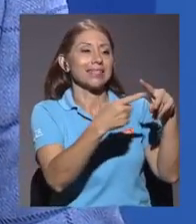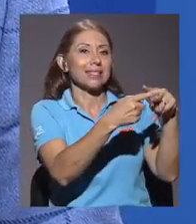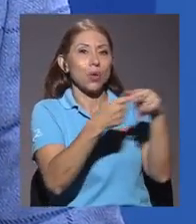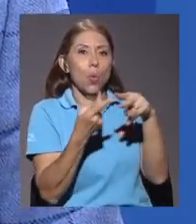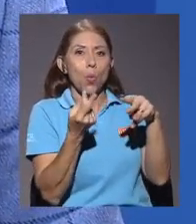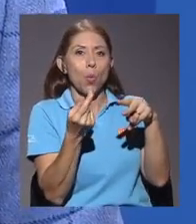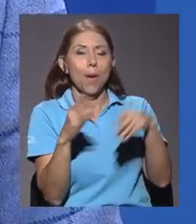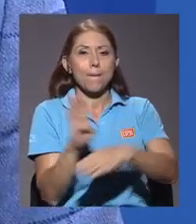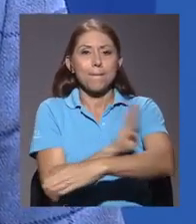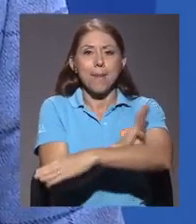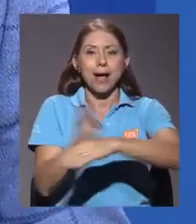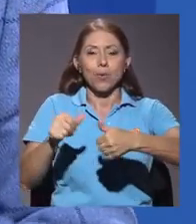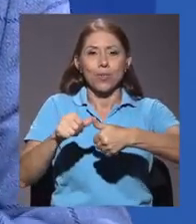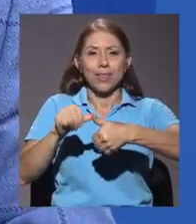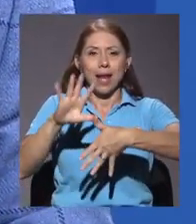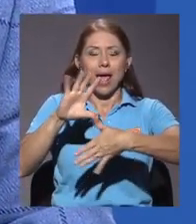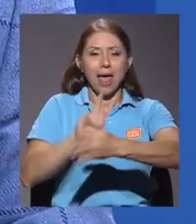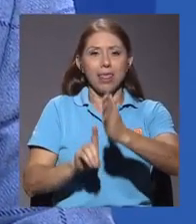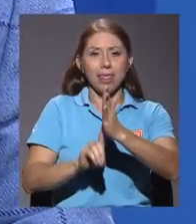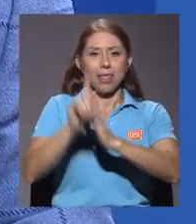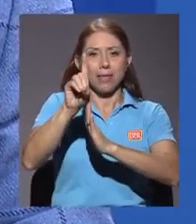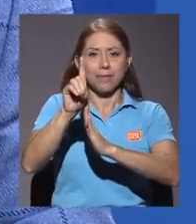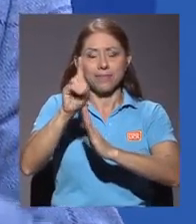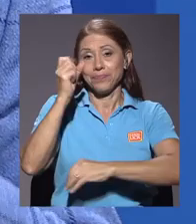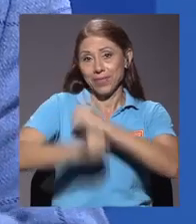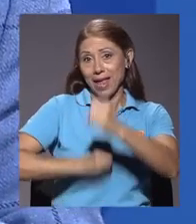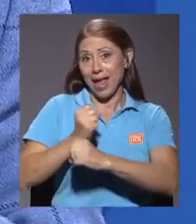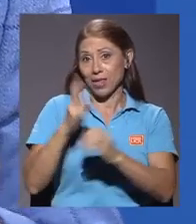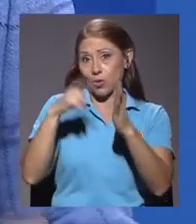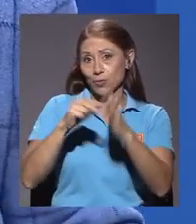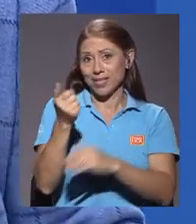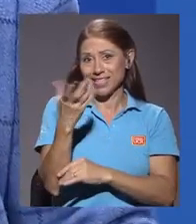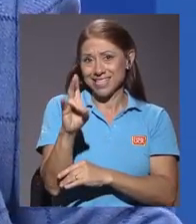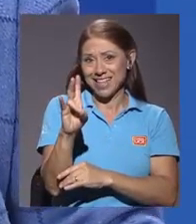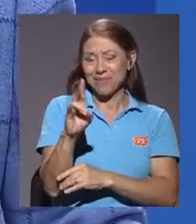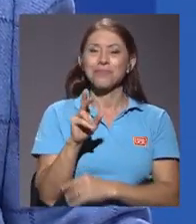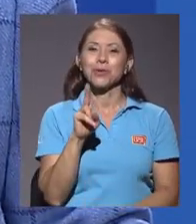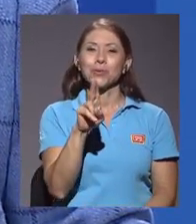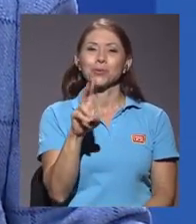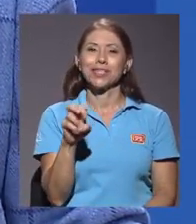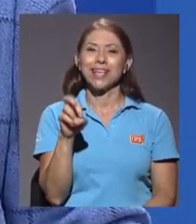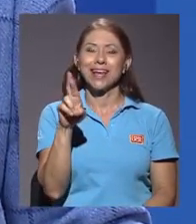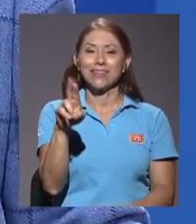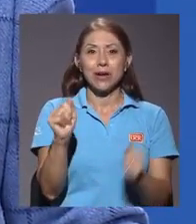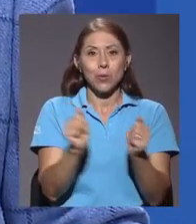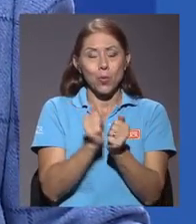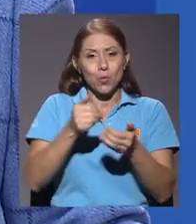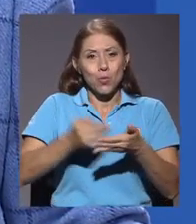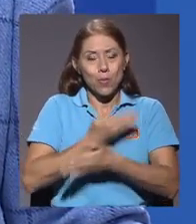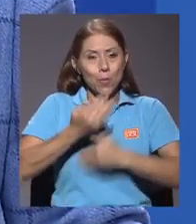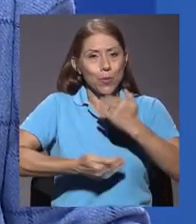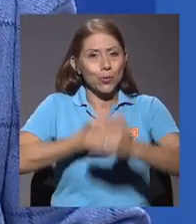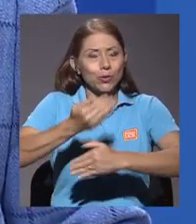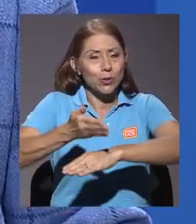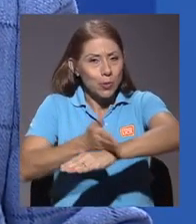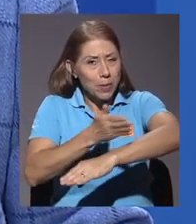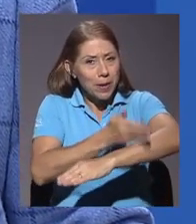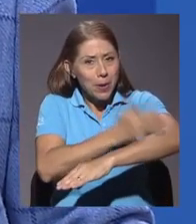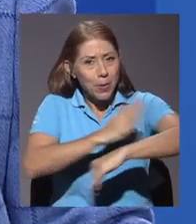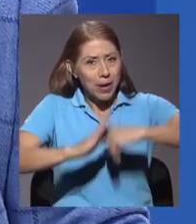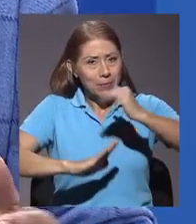Interamericano de Desarrollo. Y en el año 2017 la UCR inició con un nuevo proceso de mejora en su infraestructura.